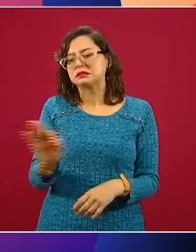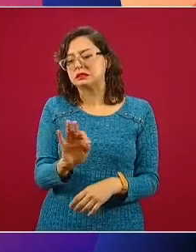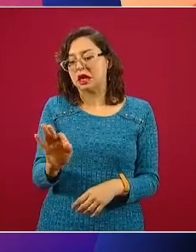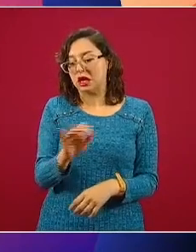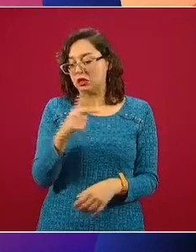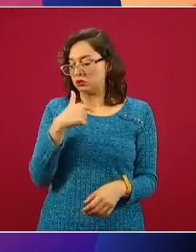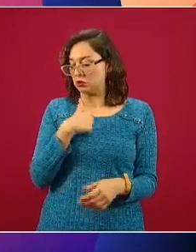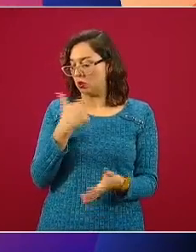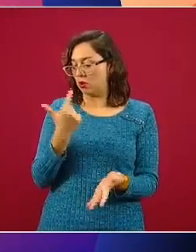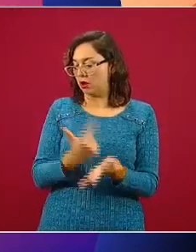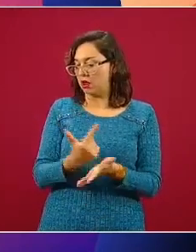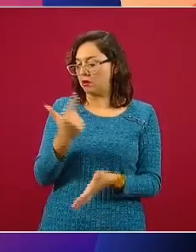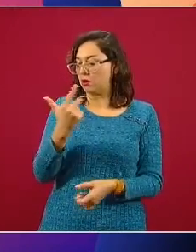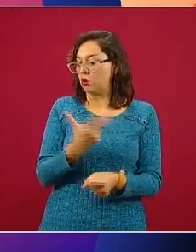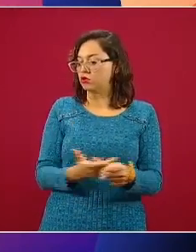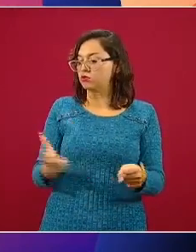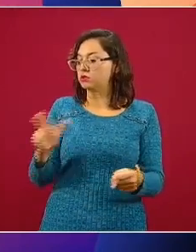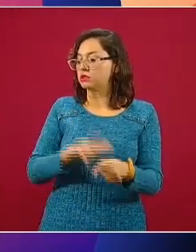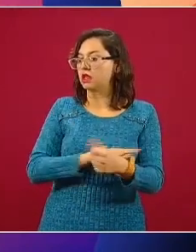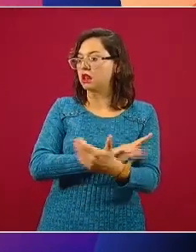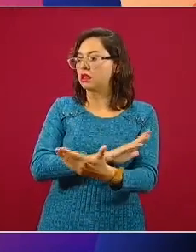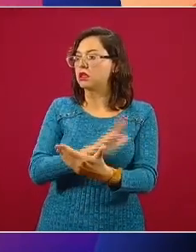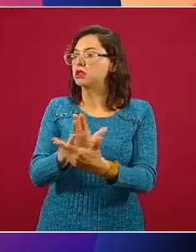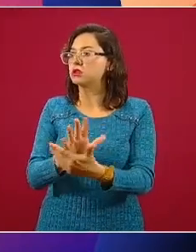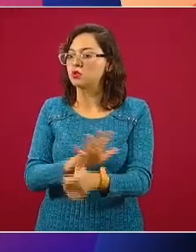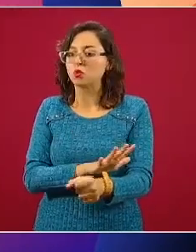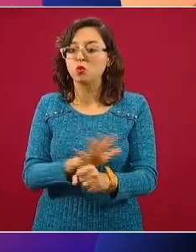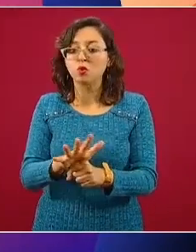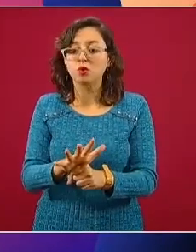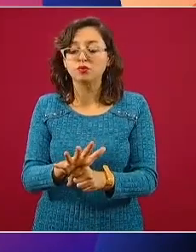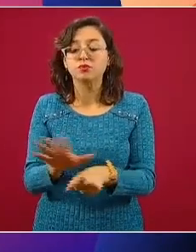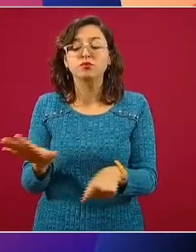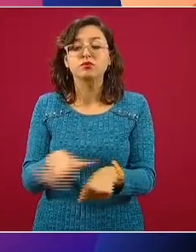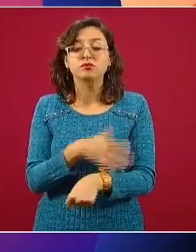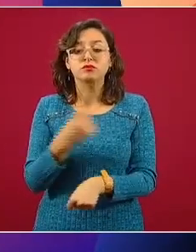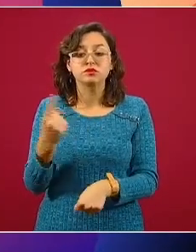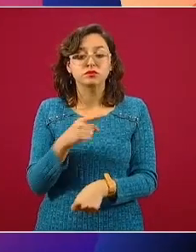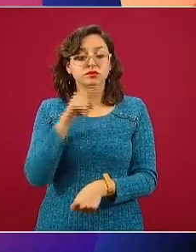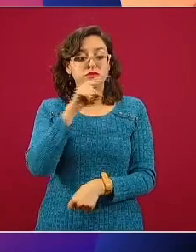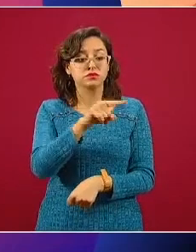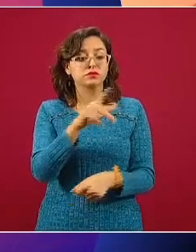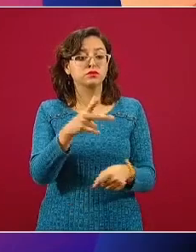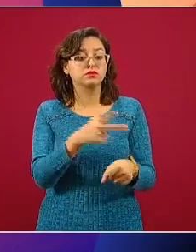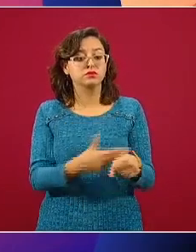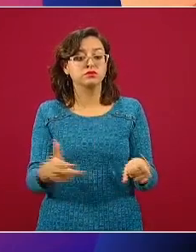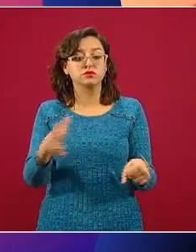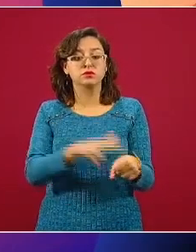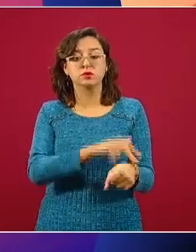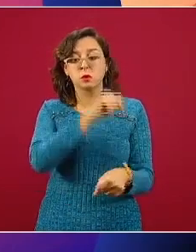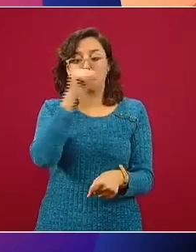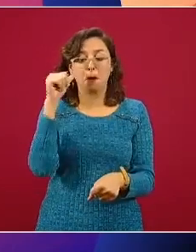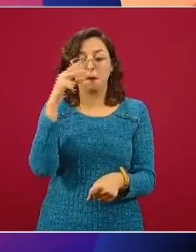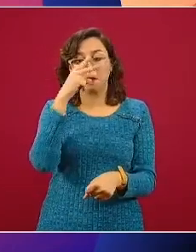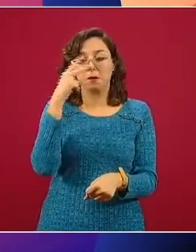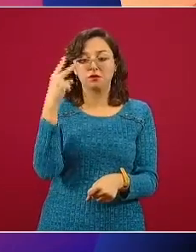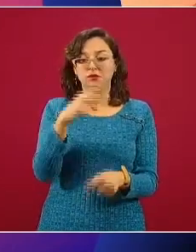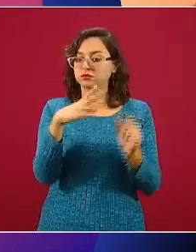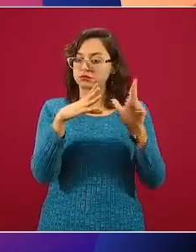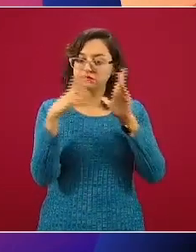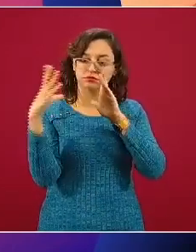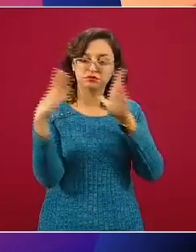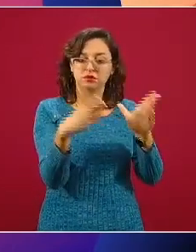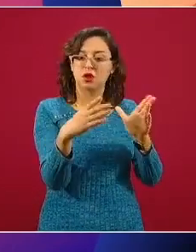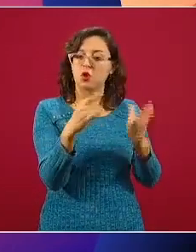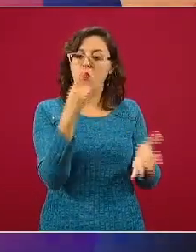hospital puedo acudir, puesto que mi hospital, el Hospital Juárez de México, está condicionado